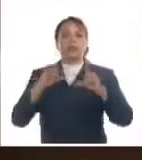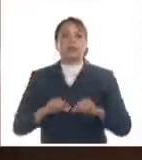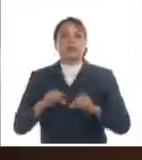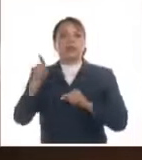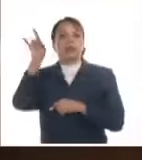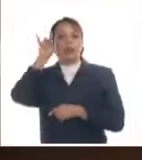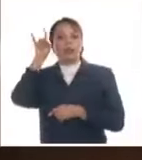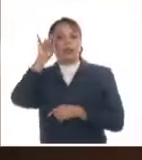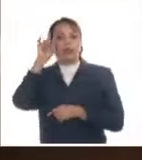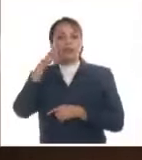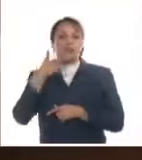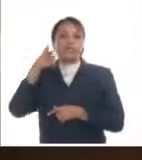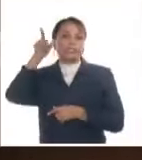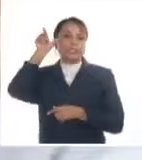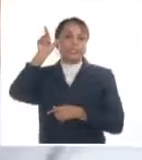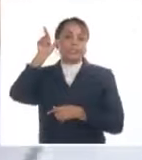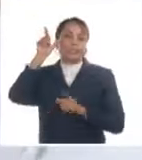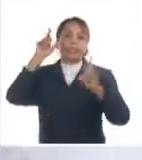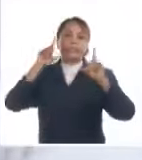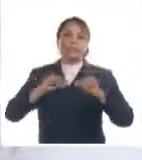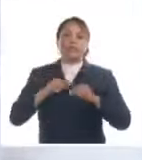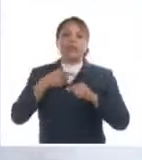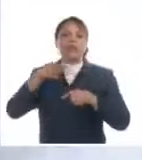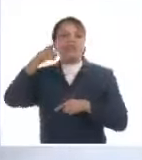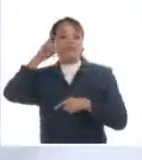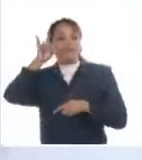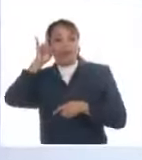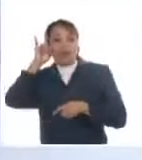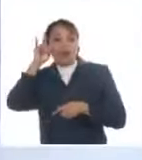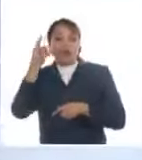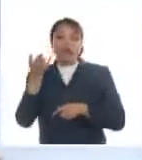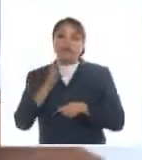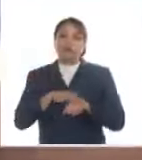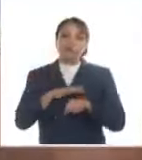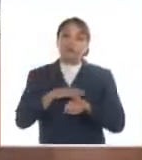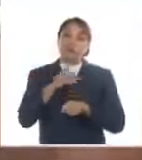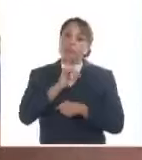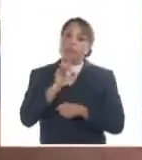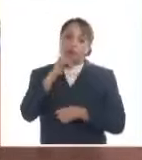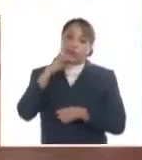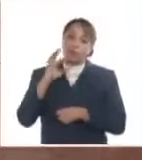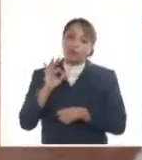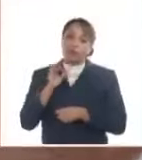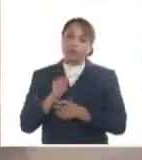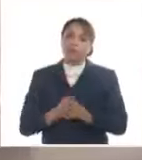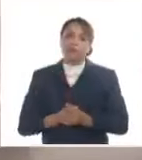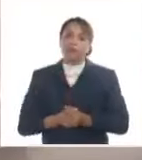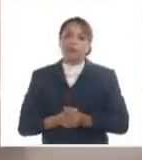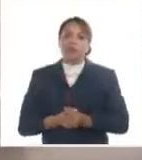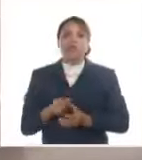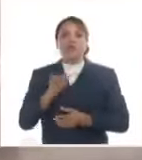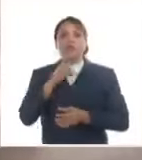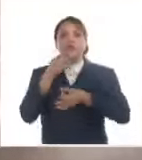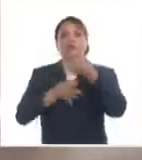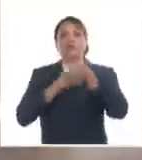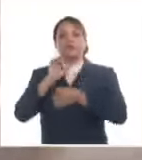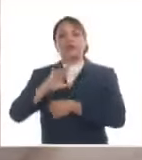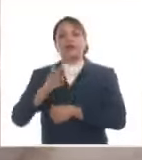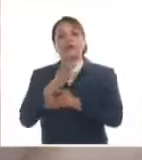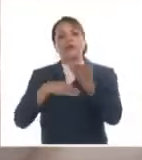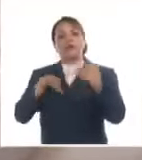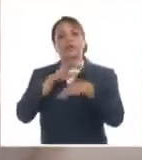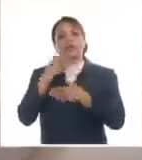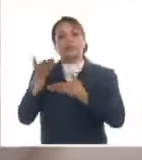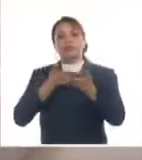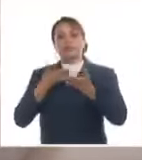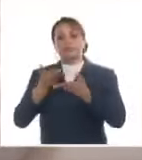leche en la ganadería cubana, las vacas no cargan con la culpa fundamental de esta situación. Y así lo señaló la ministra de Comercio Interior